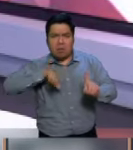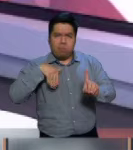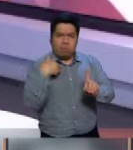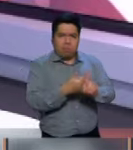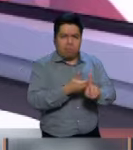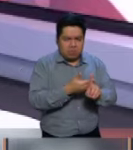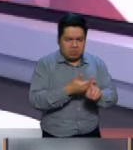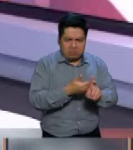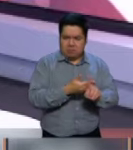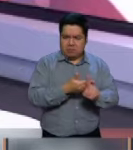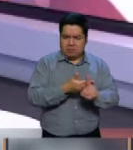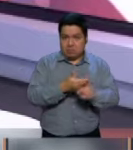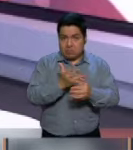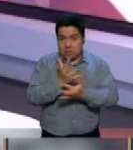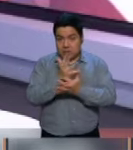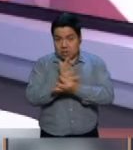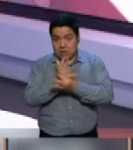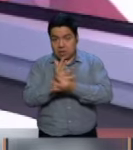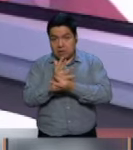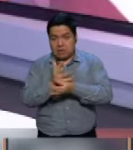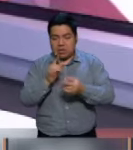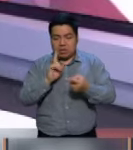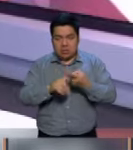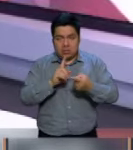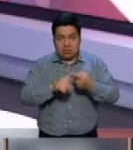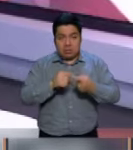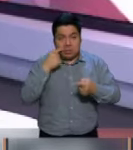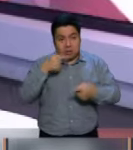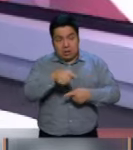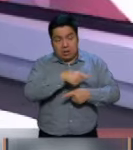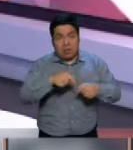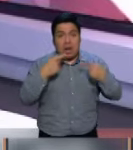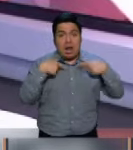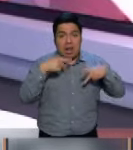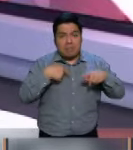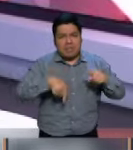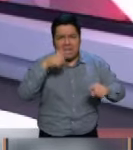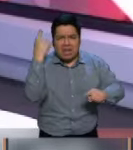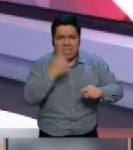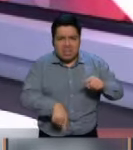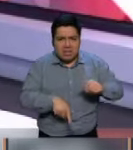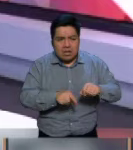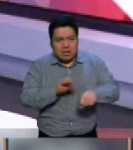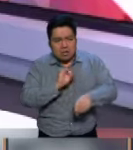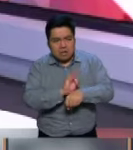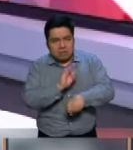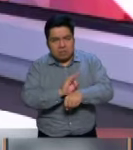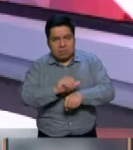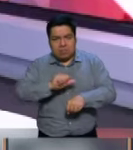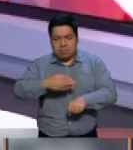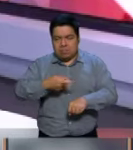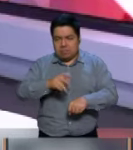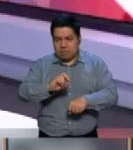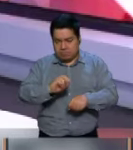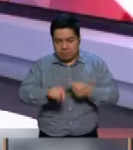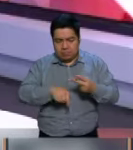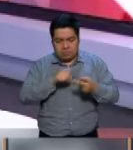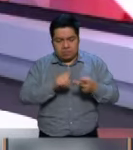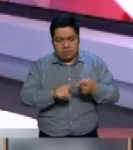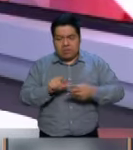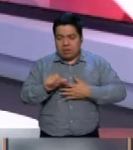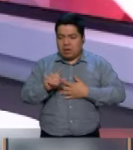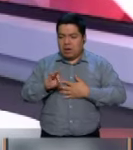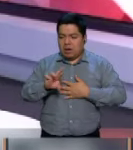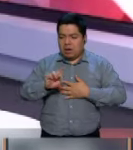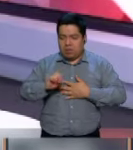Mire, así quedó la agenda del día. Quitarle a la sociedad la posibilidad de amparo, robarse los fondos